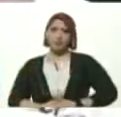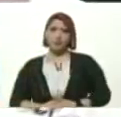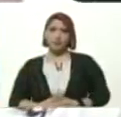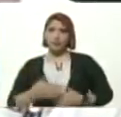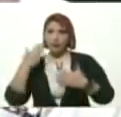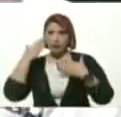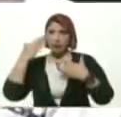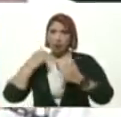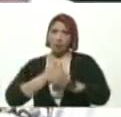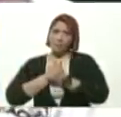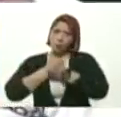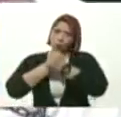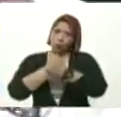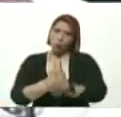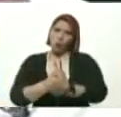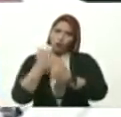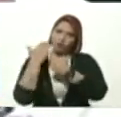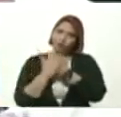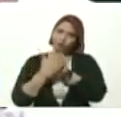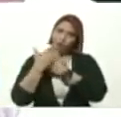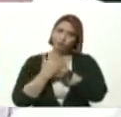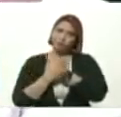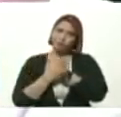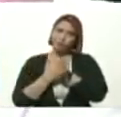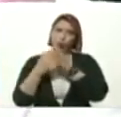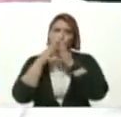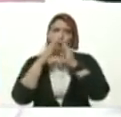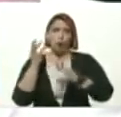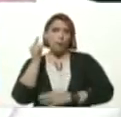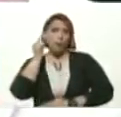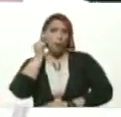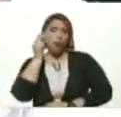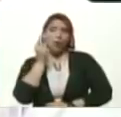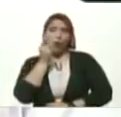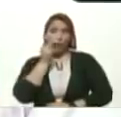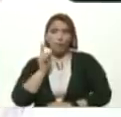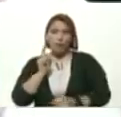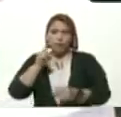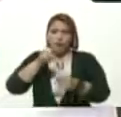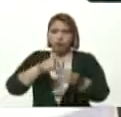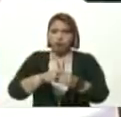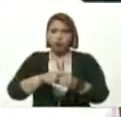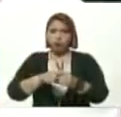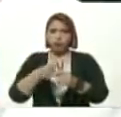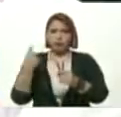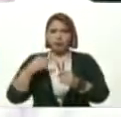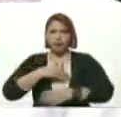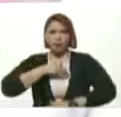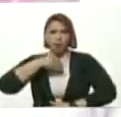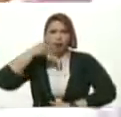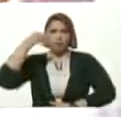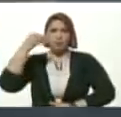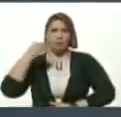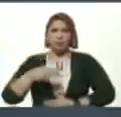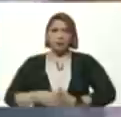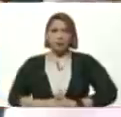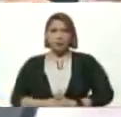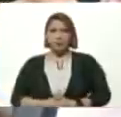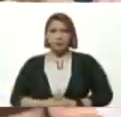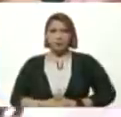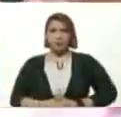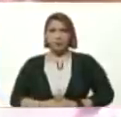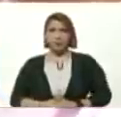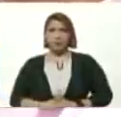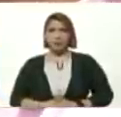saludo amoroso Cariñoso Fraterno De todas las mujeres Y hombres que formamos Tenemos el espíritu Y